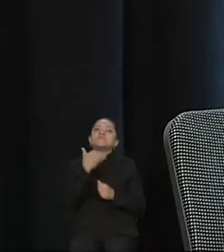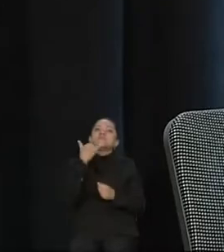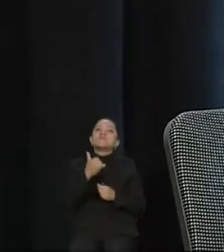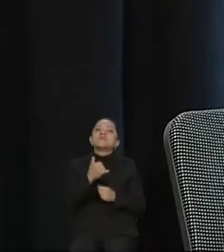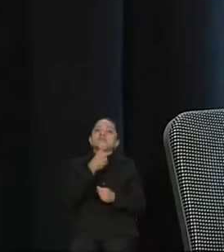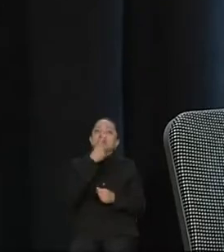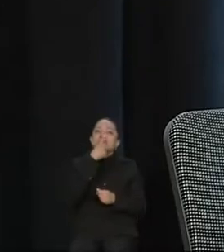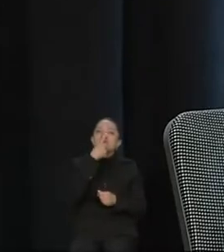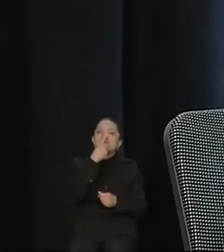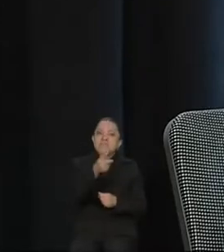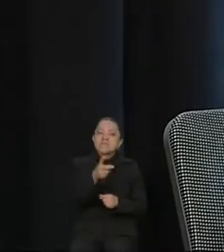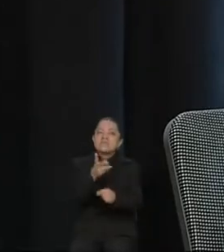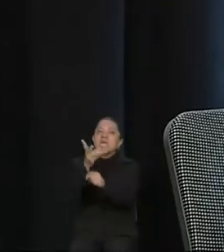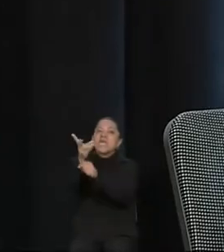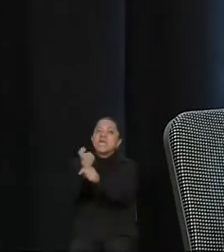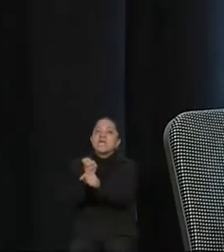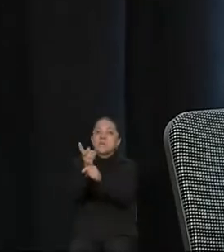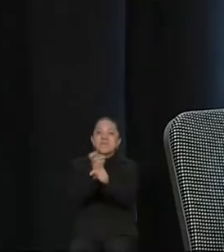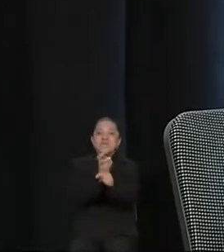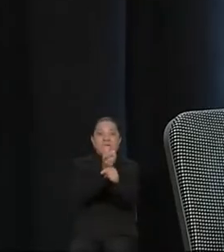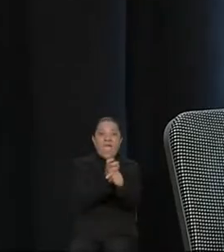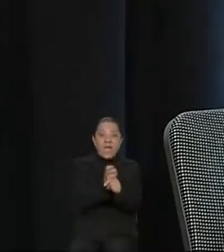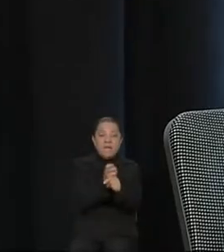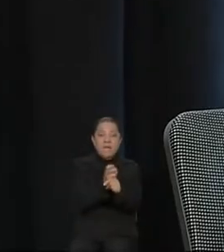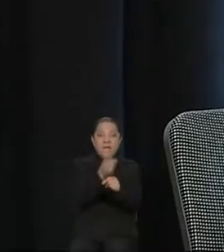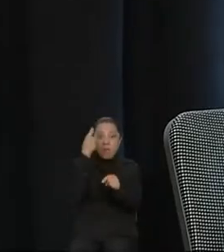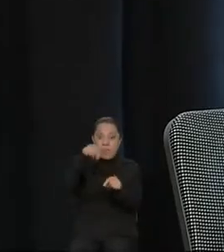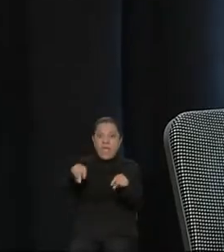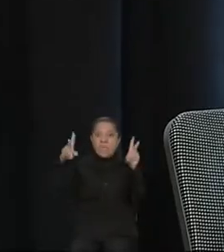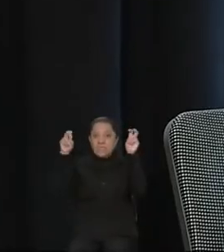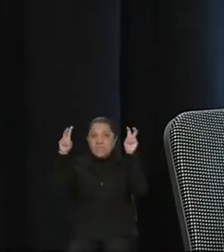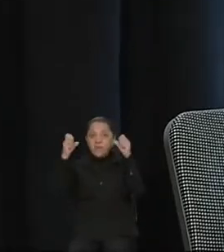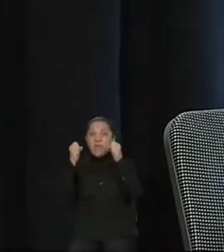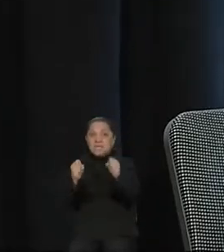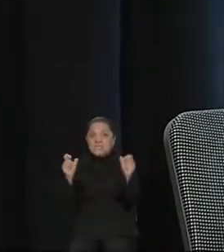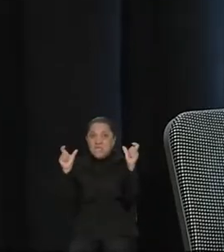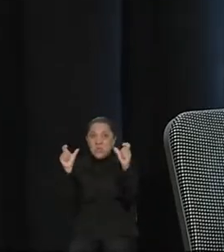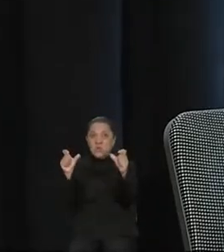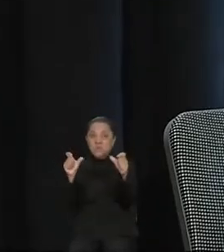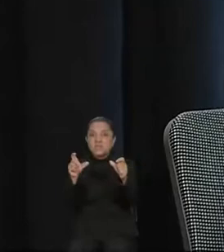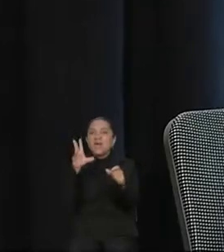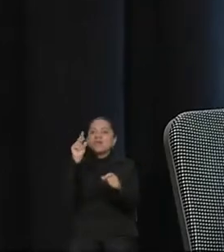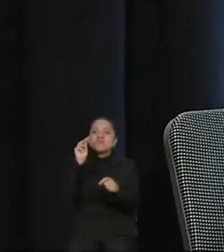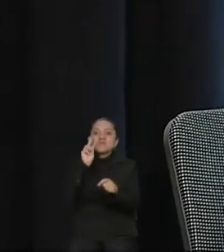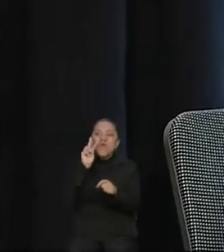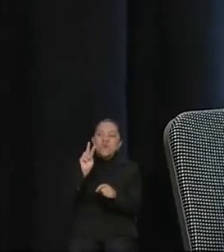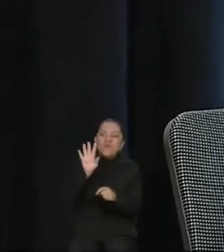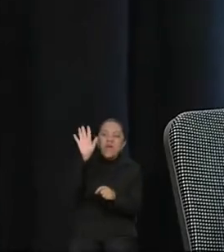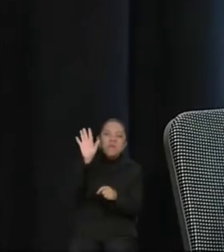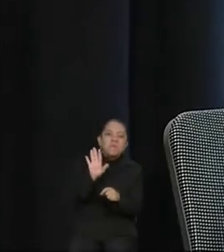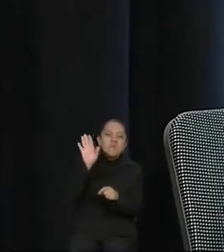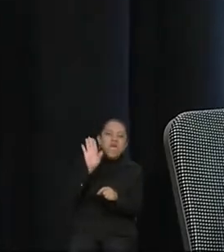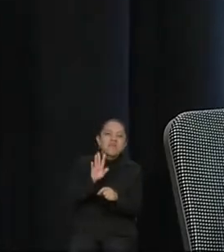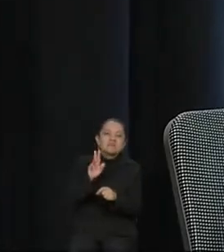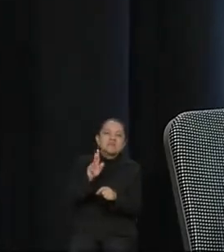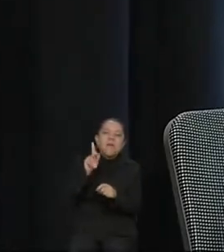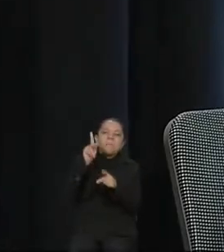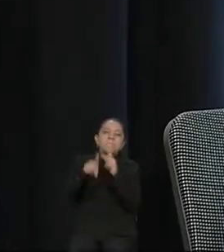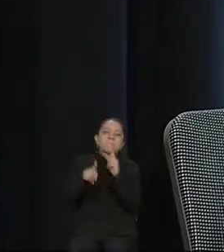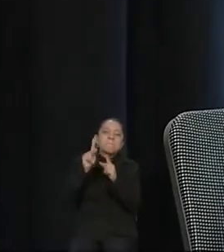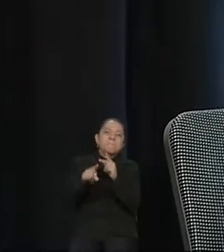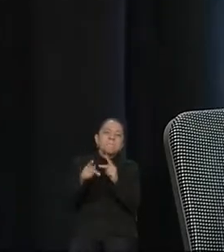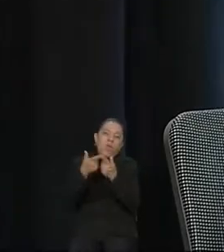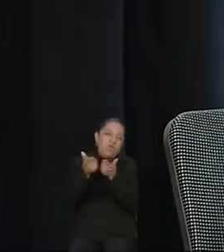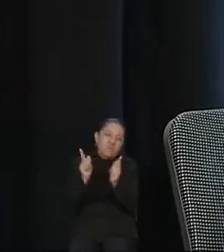invitación a que este tema de seguridad pública no se vea desde un ámbito partidista, sino que tengamos